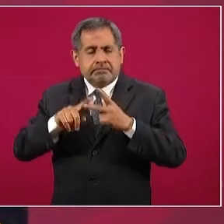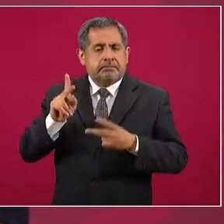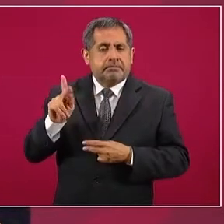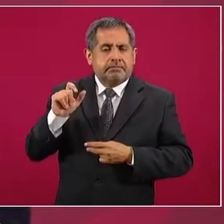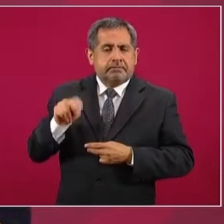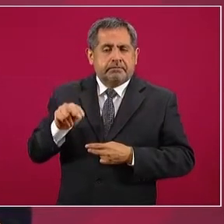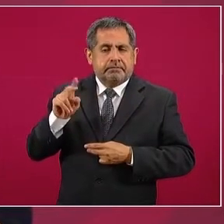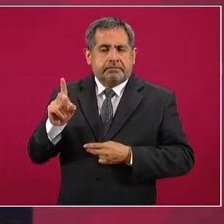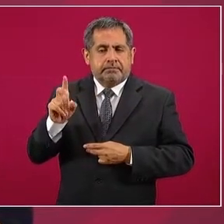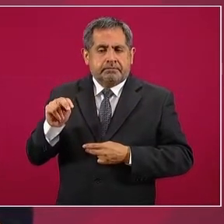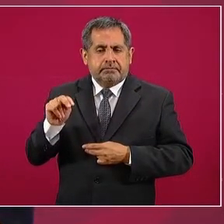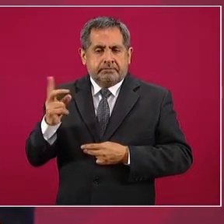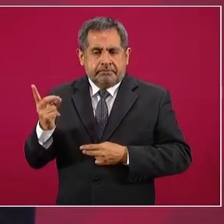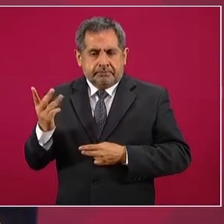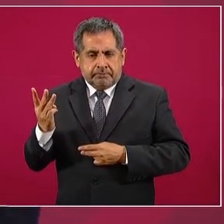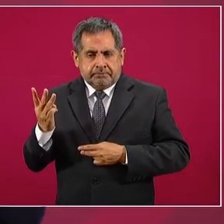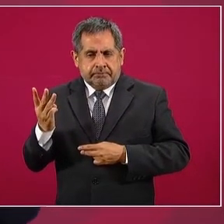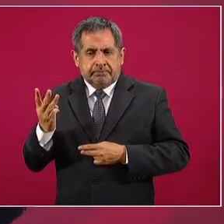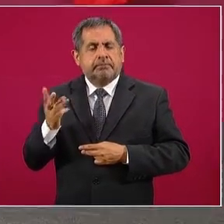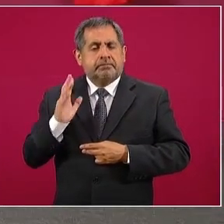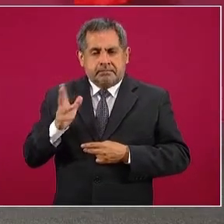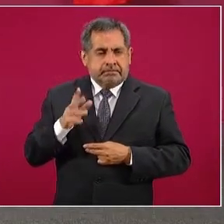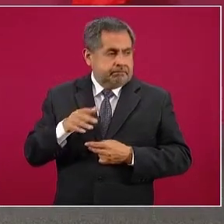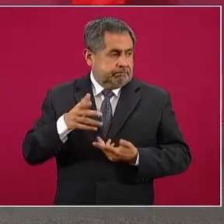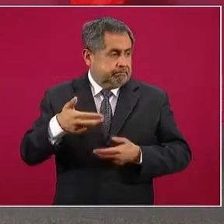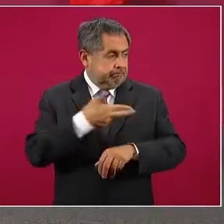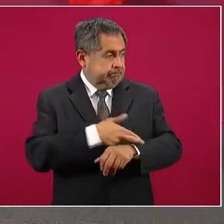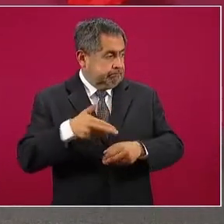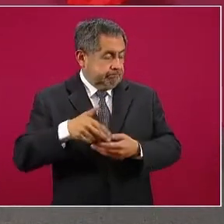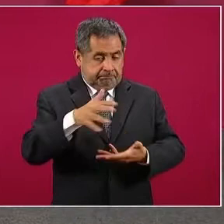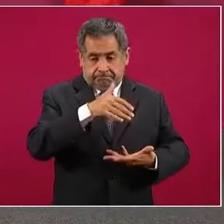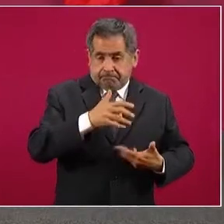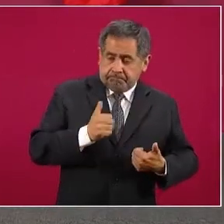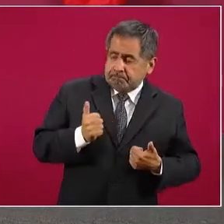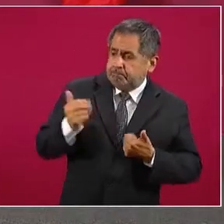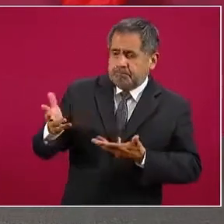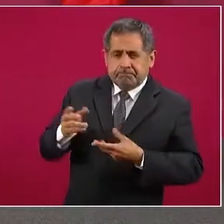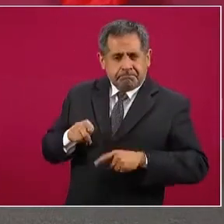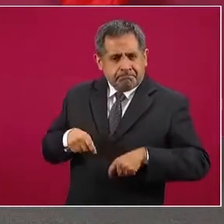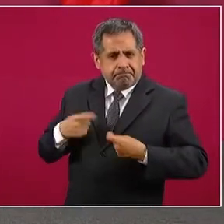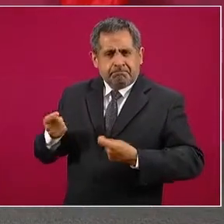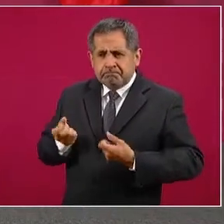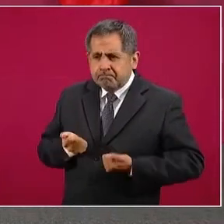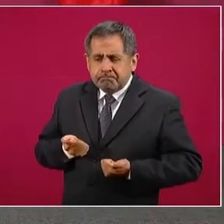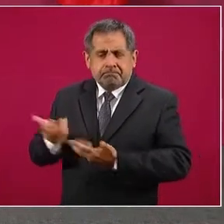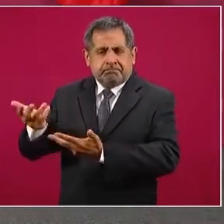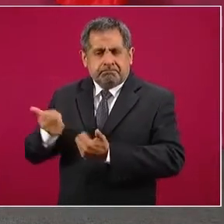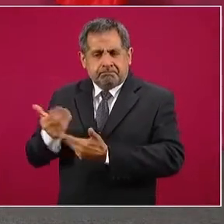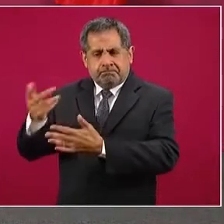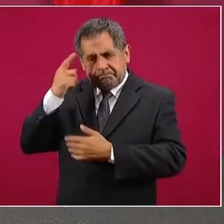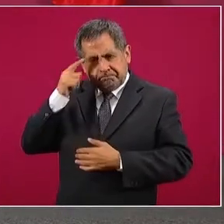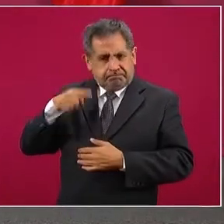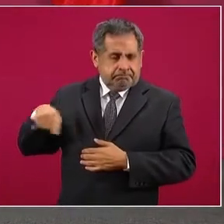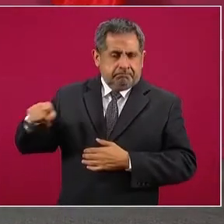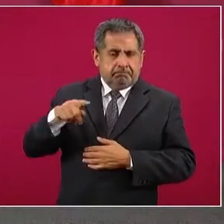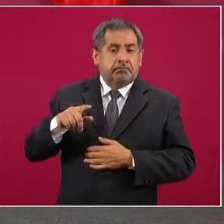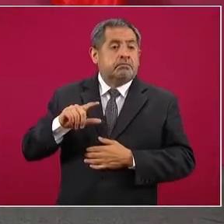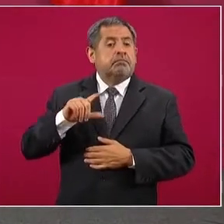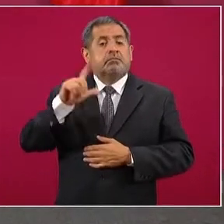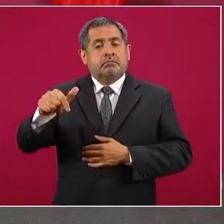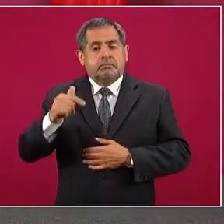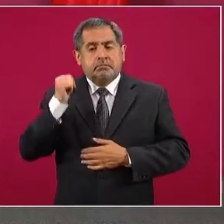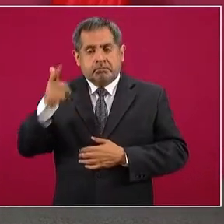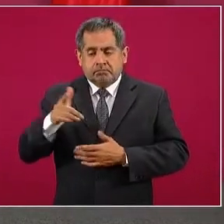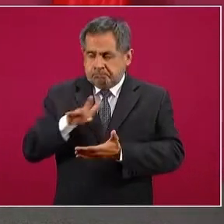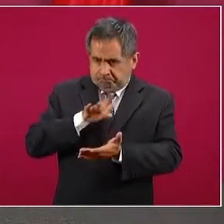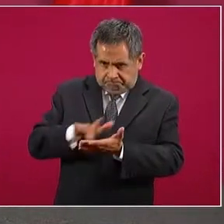para que le llegue a los que lo necesitan. Luego, va a haber un apoyo